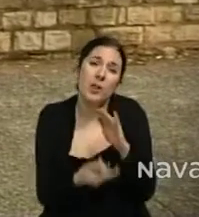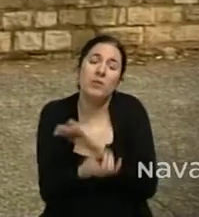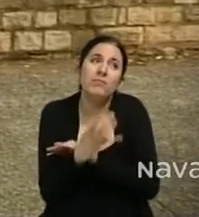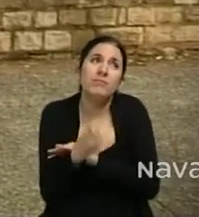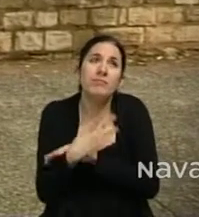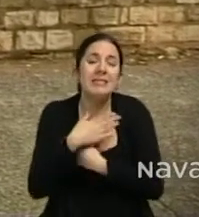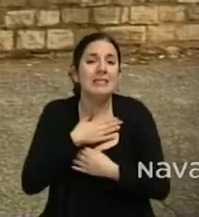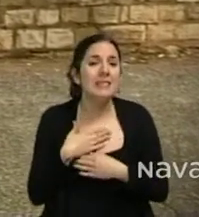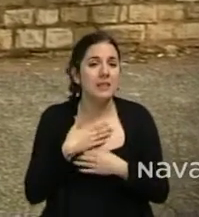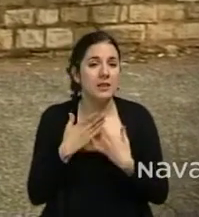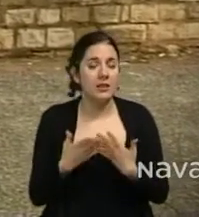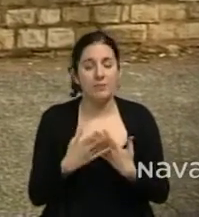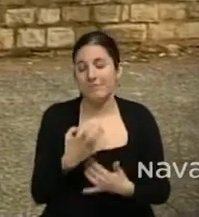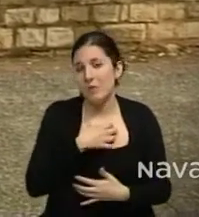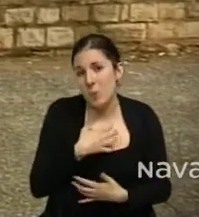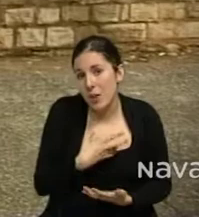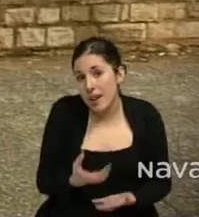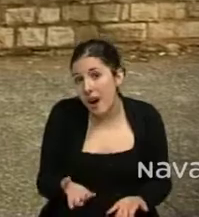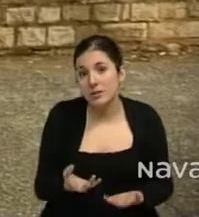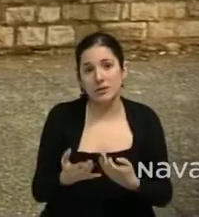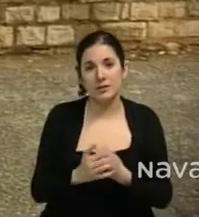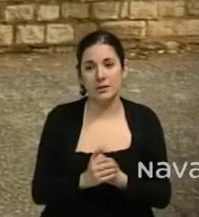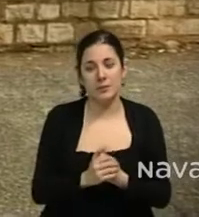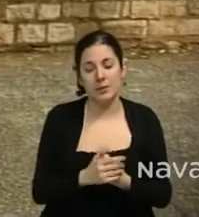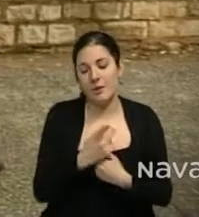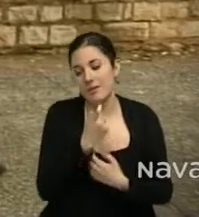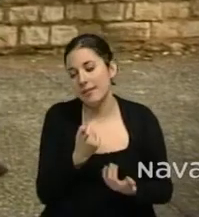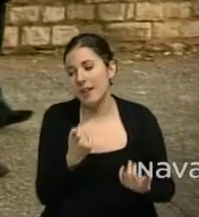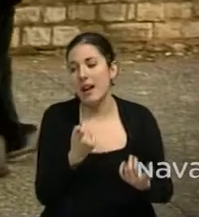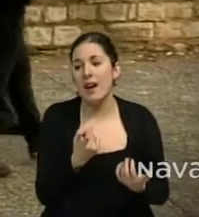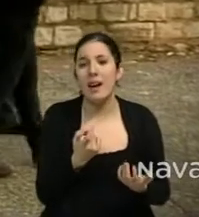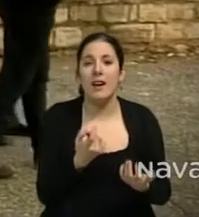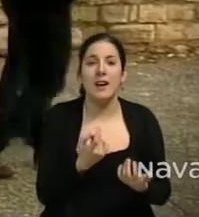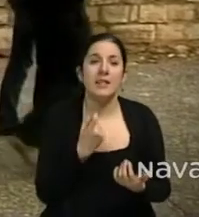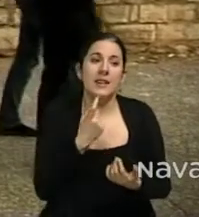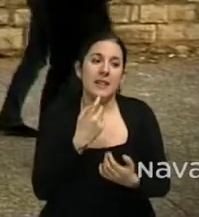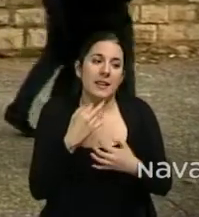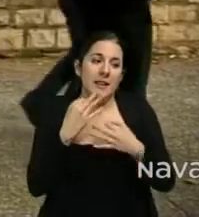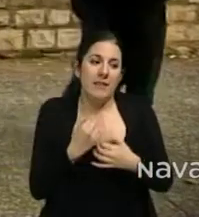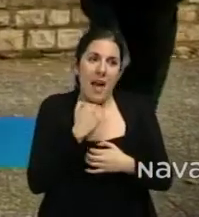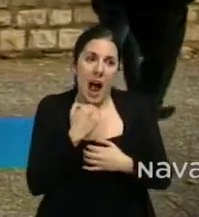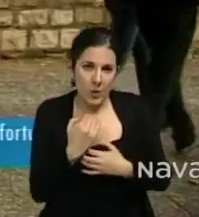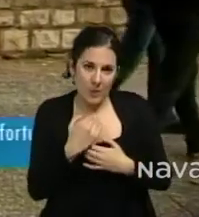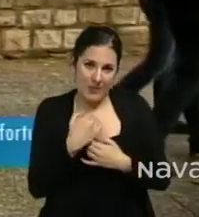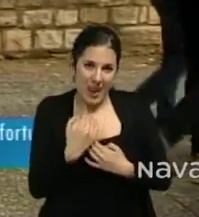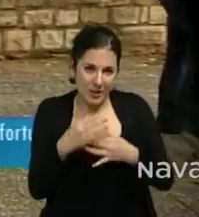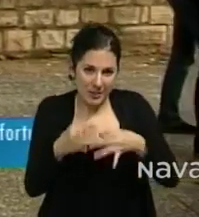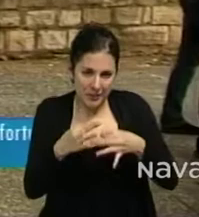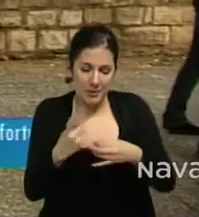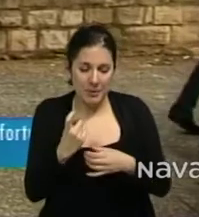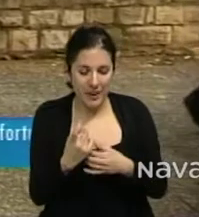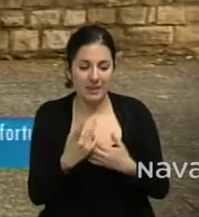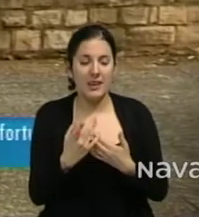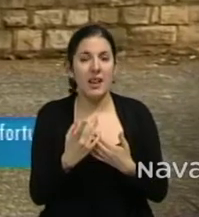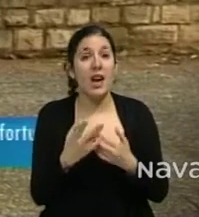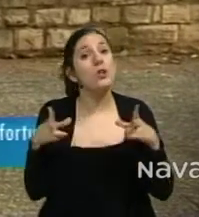bueno, pues por una cosa o por otra, pues no había sido posible, siempre falta, pues un poco, el último empujón, de tener un socio a tu lado